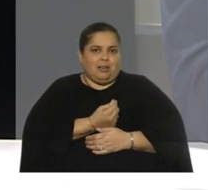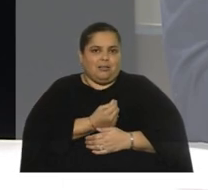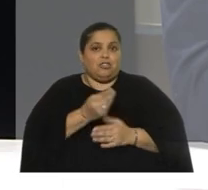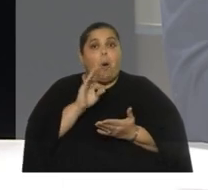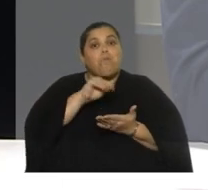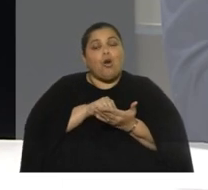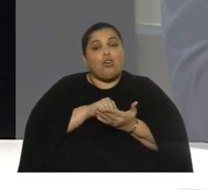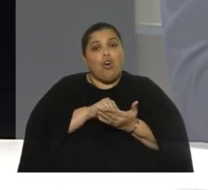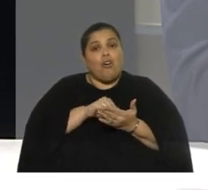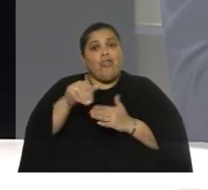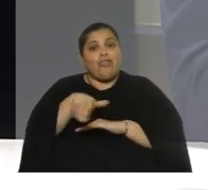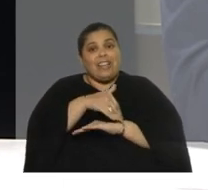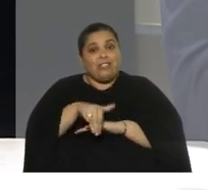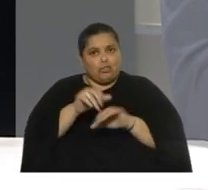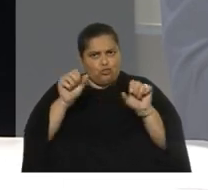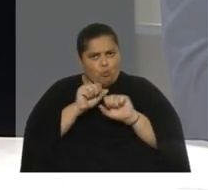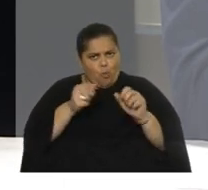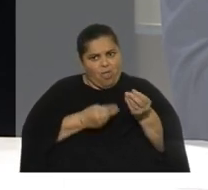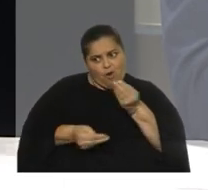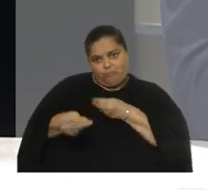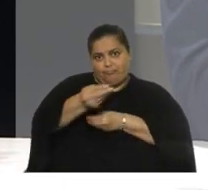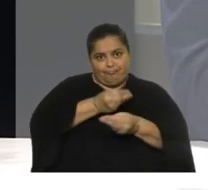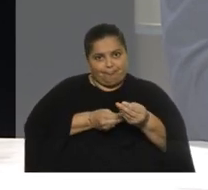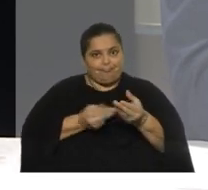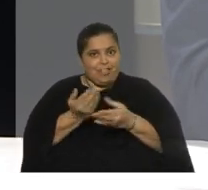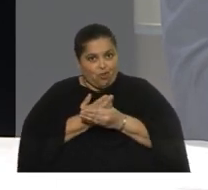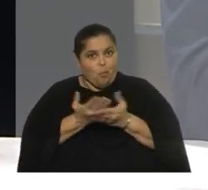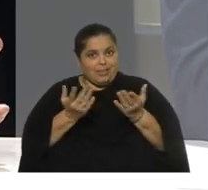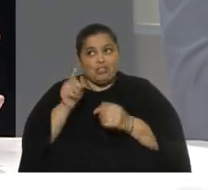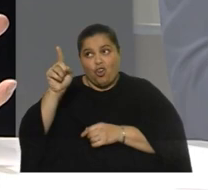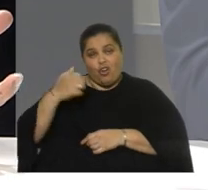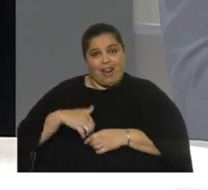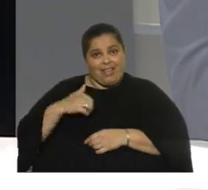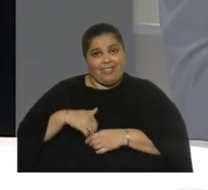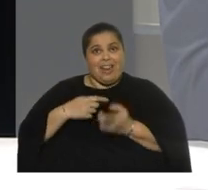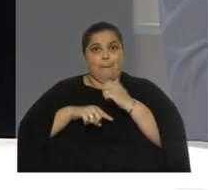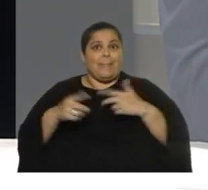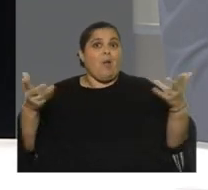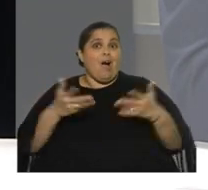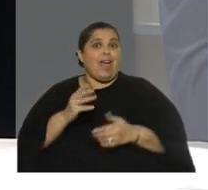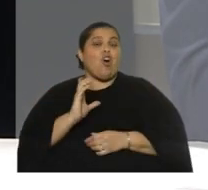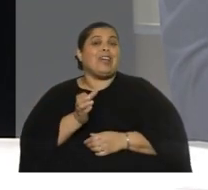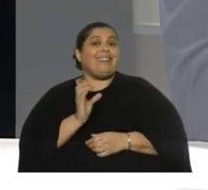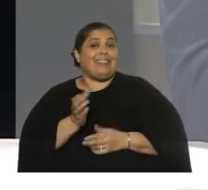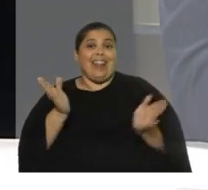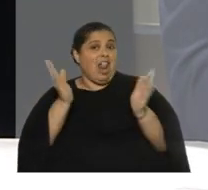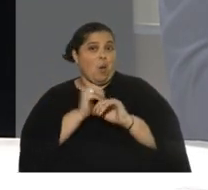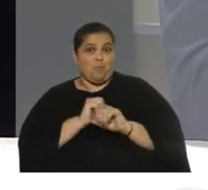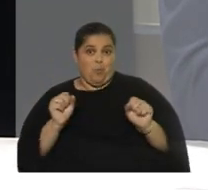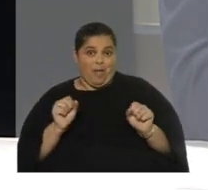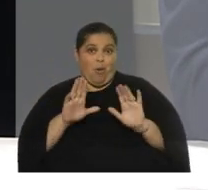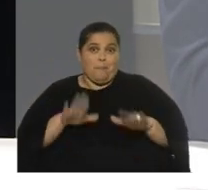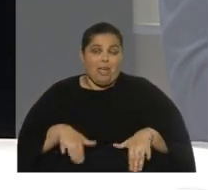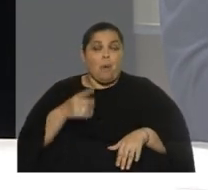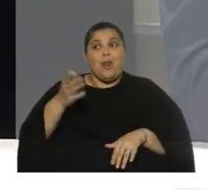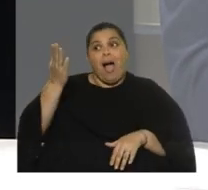dirección yo aporto cambiemos documentación con la Argentina lo que pasa que ahora con Cristina tuvimos que bajar un poquitito los decibeles